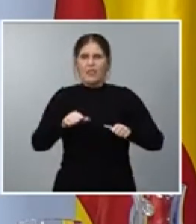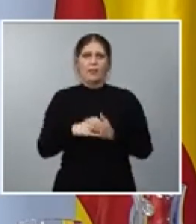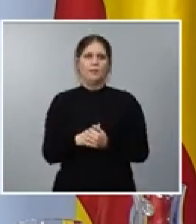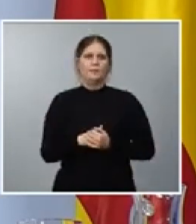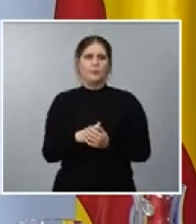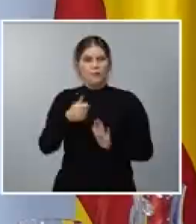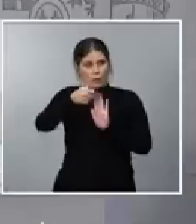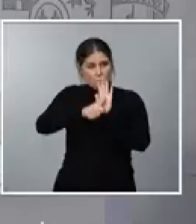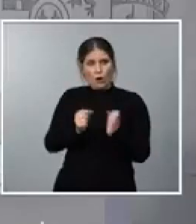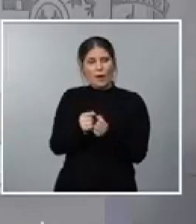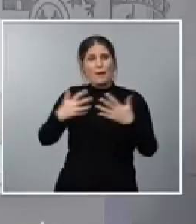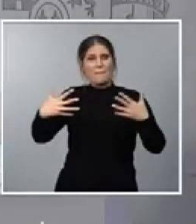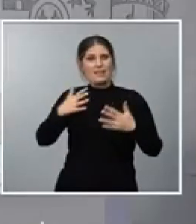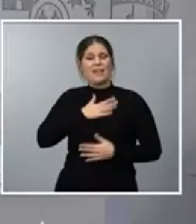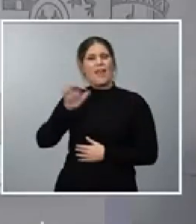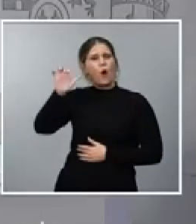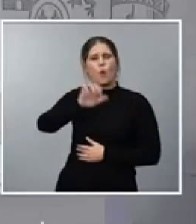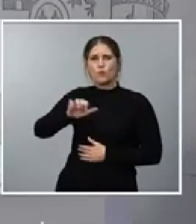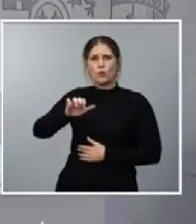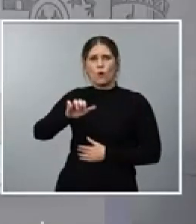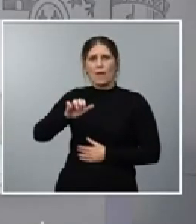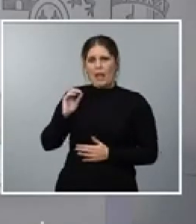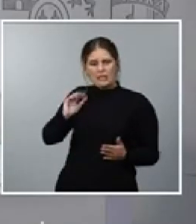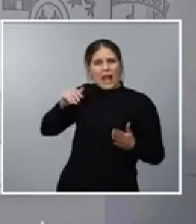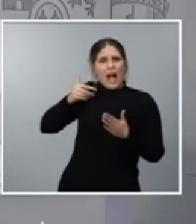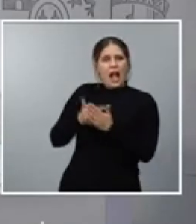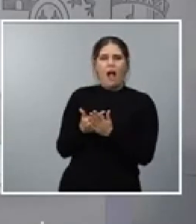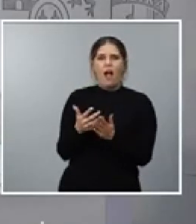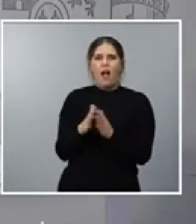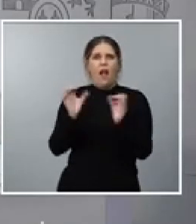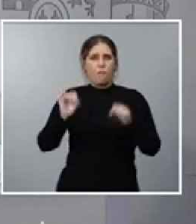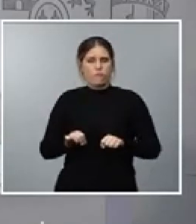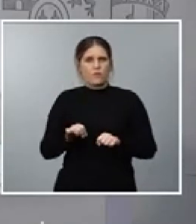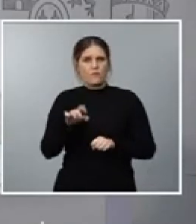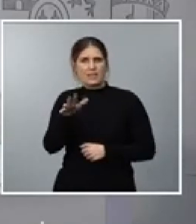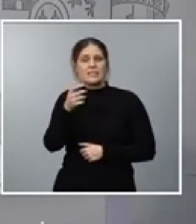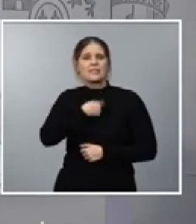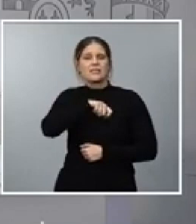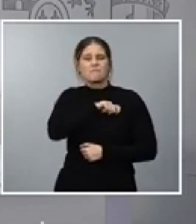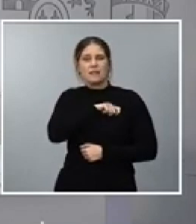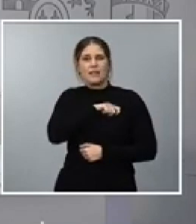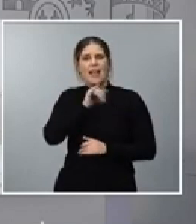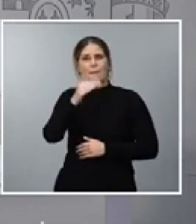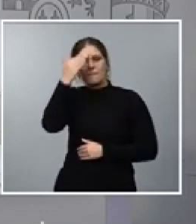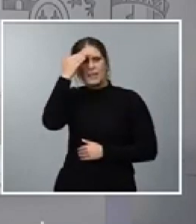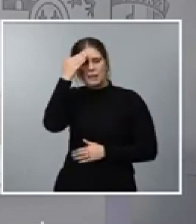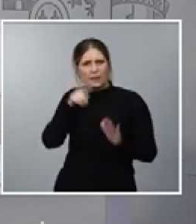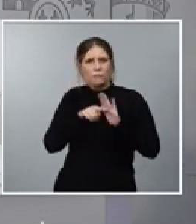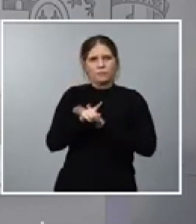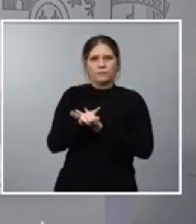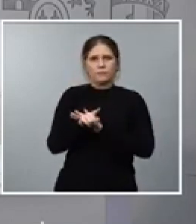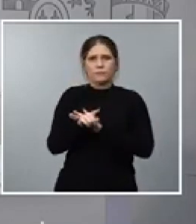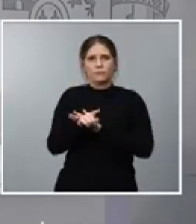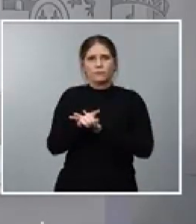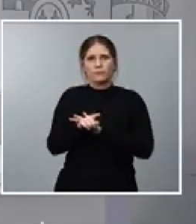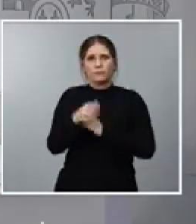programa de inversión europeo que jamás se ha aprobado y que tuvo en España a uno de sus principales impulsores, concretamente,